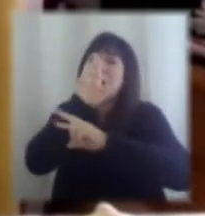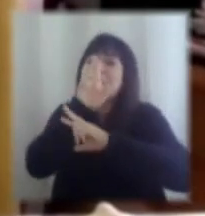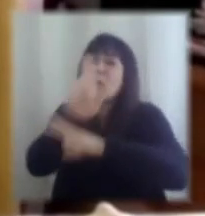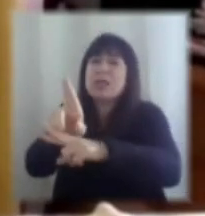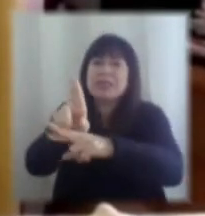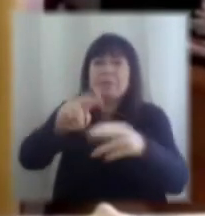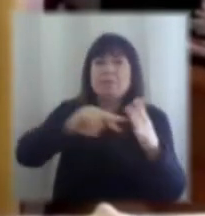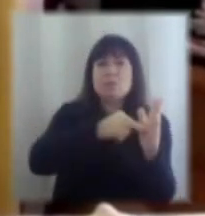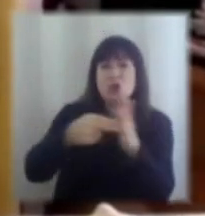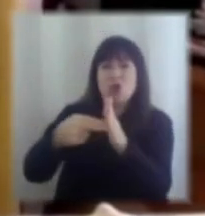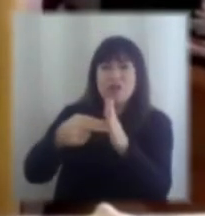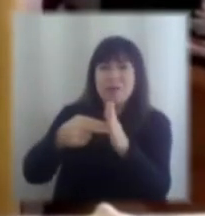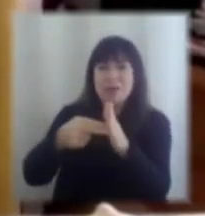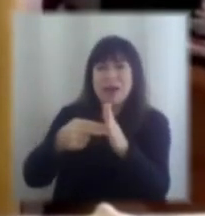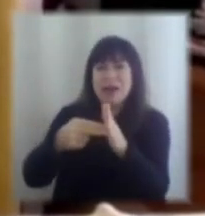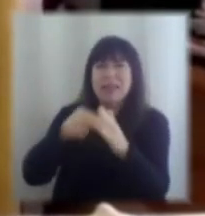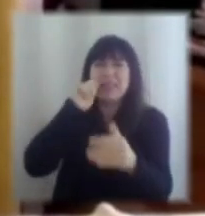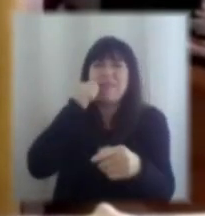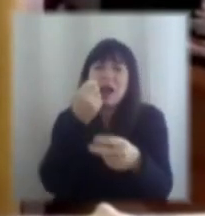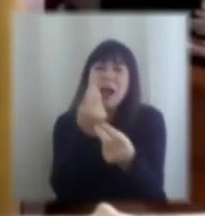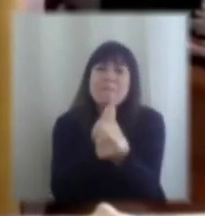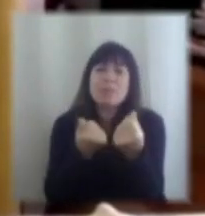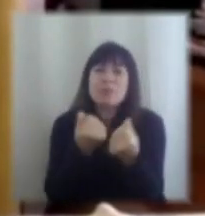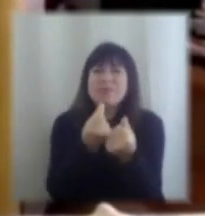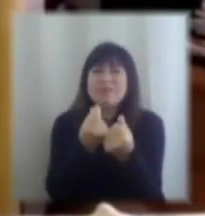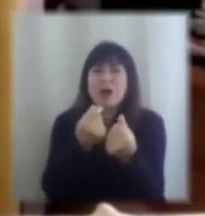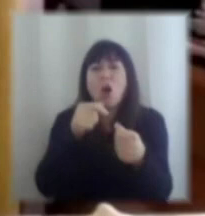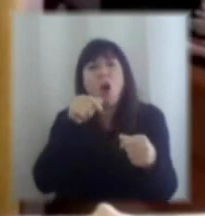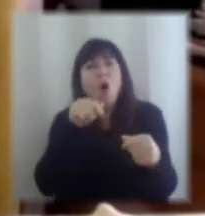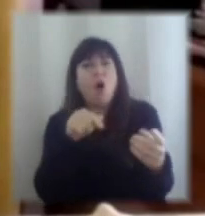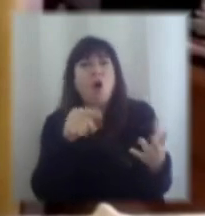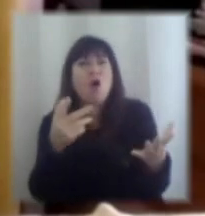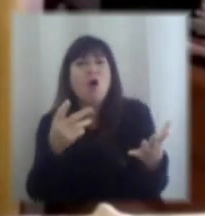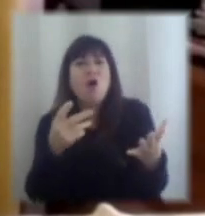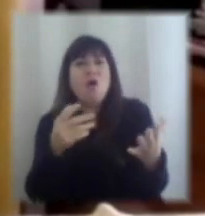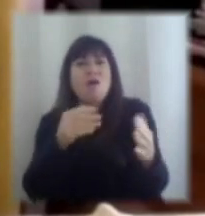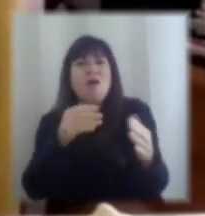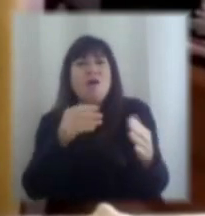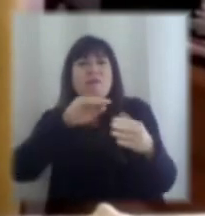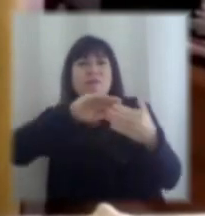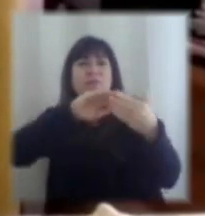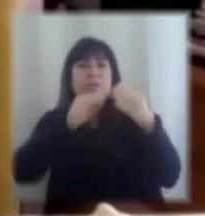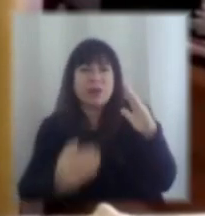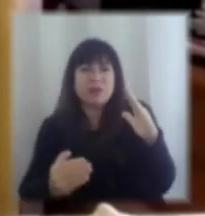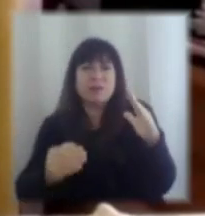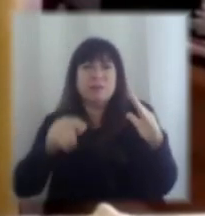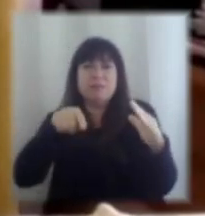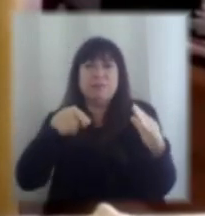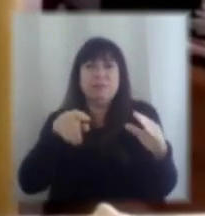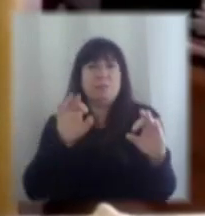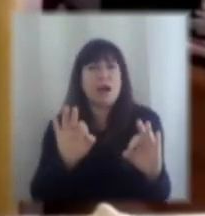financieras o simplemente recesiones más normales.